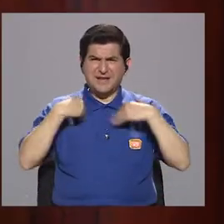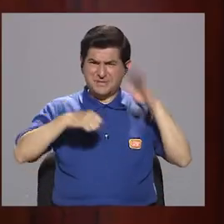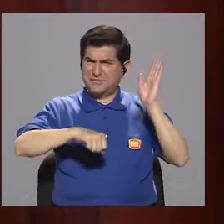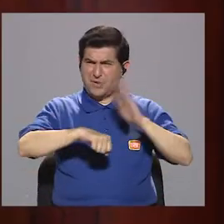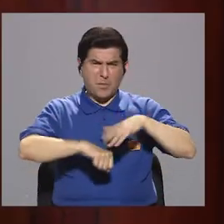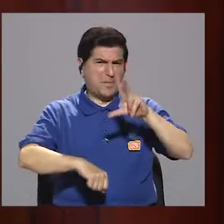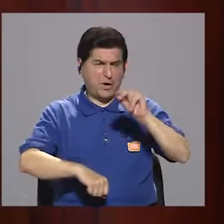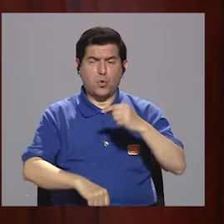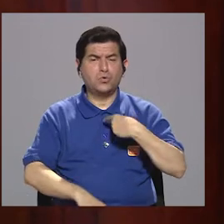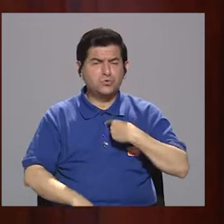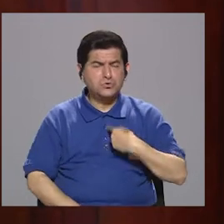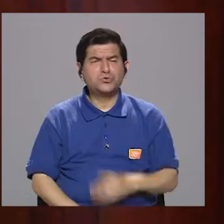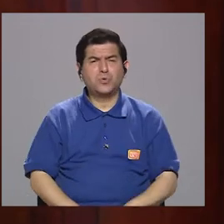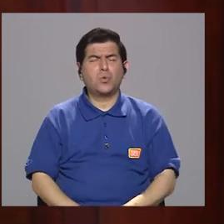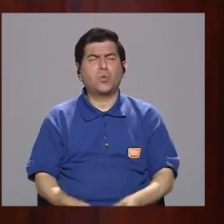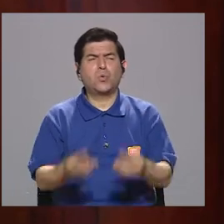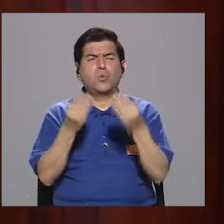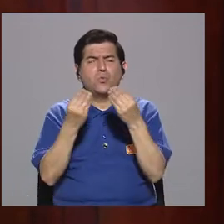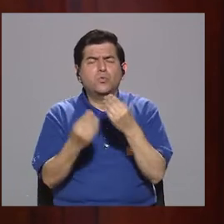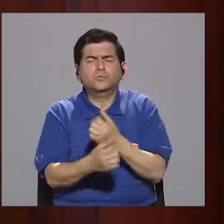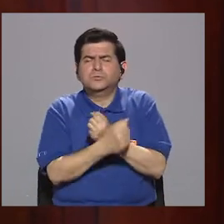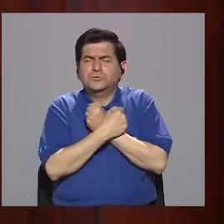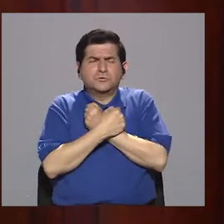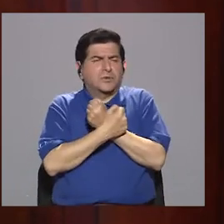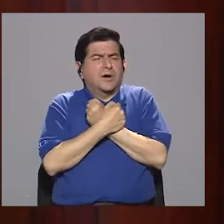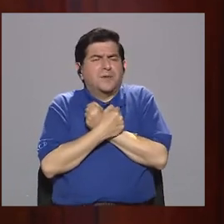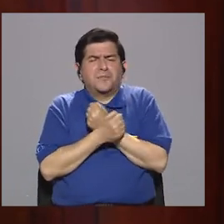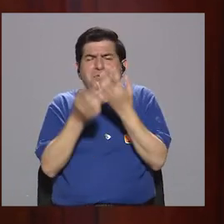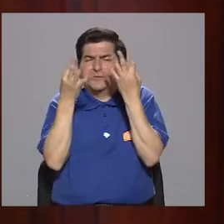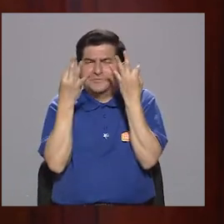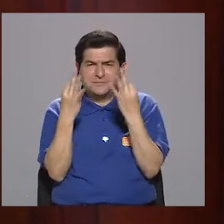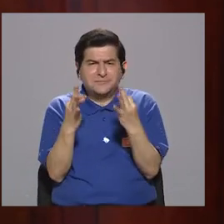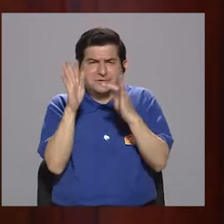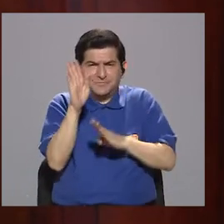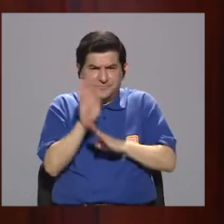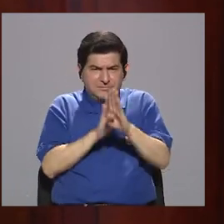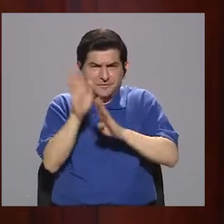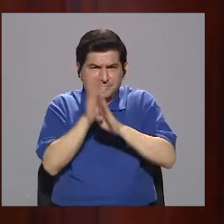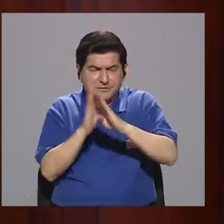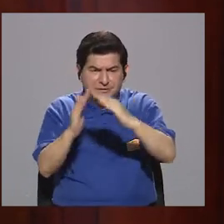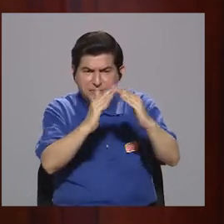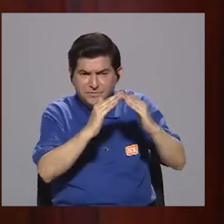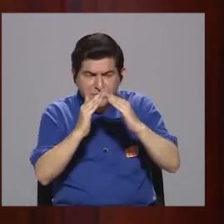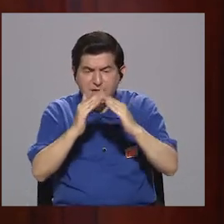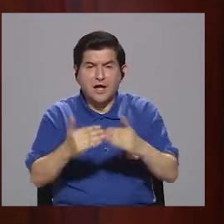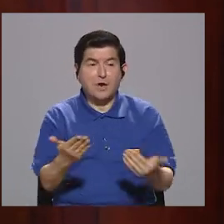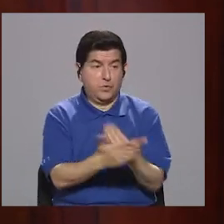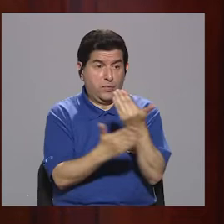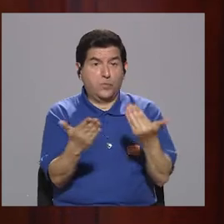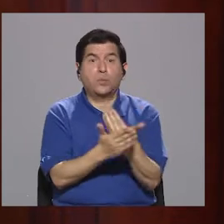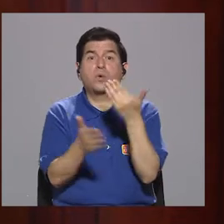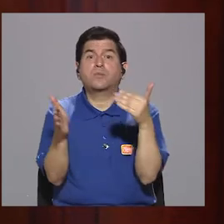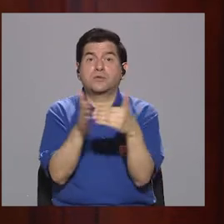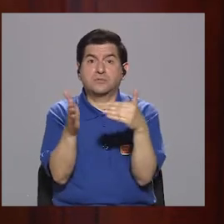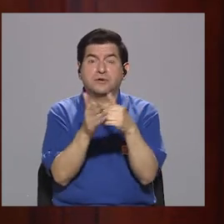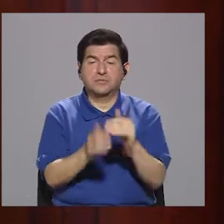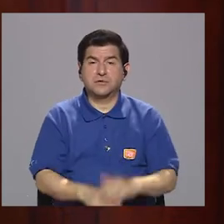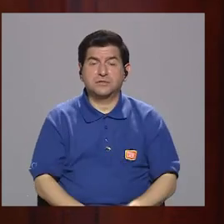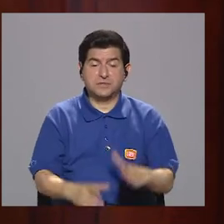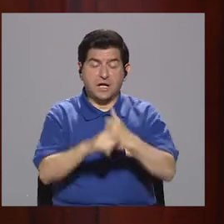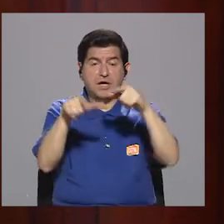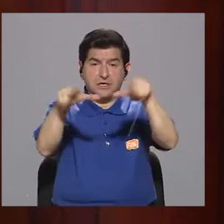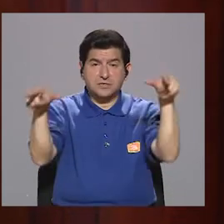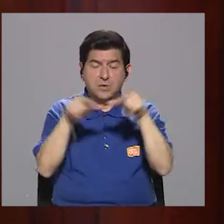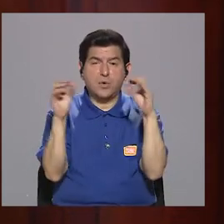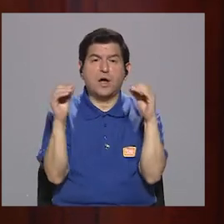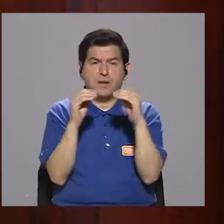Yo me he entregado con muchísima pasión a desarrollar esta ciudad, a renovarla, a convertirla